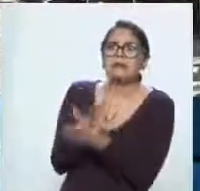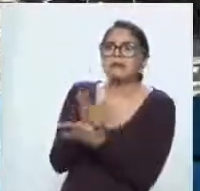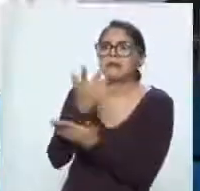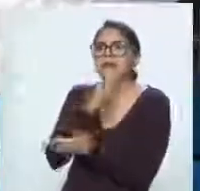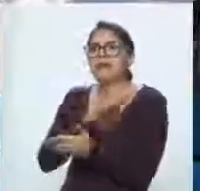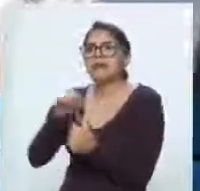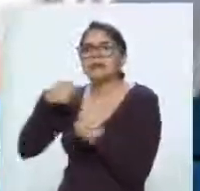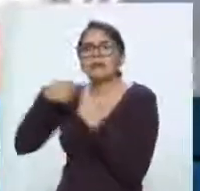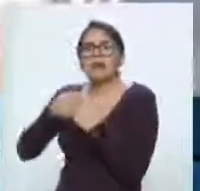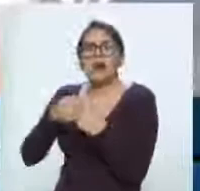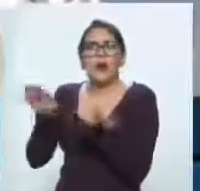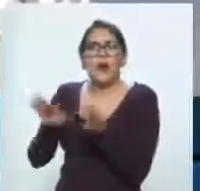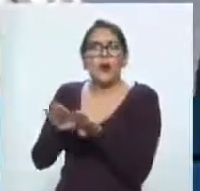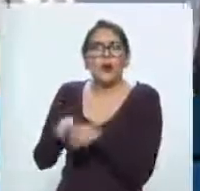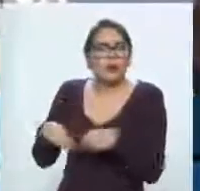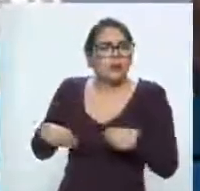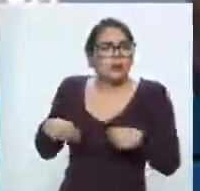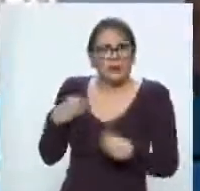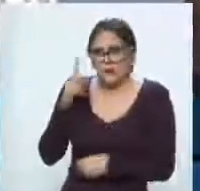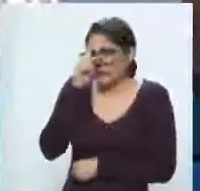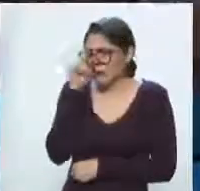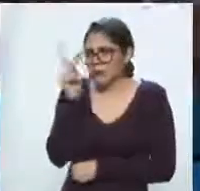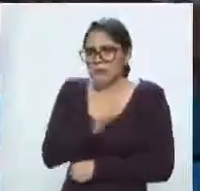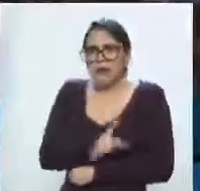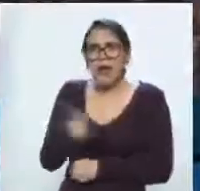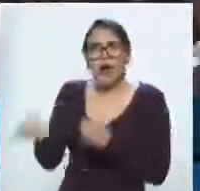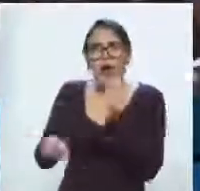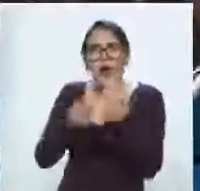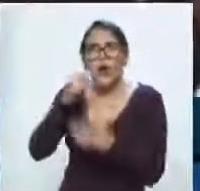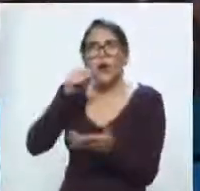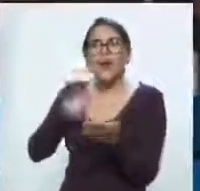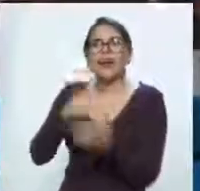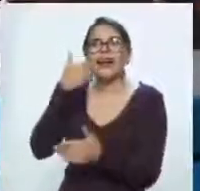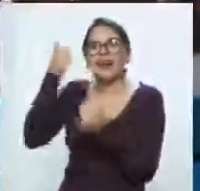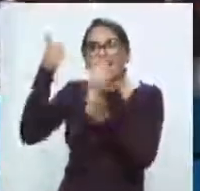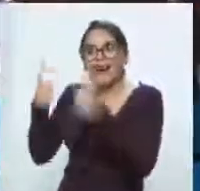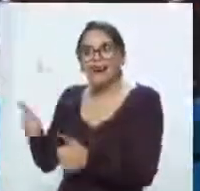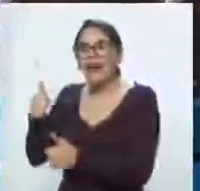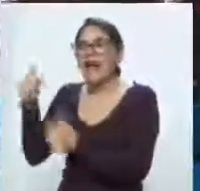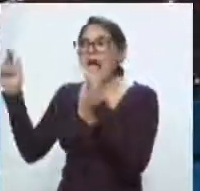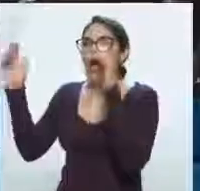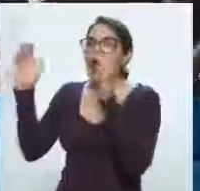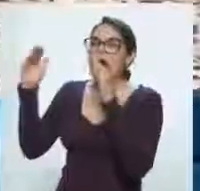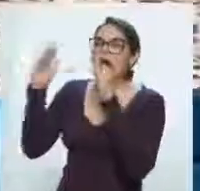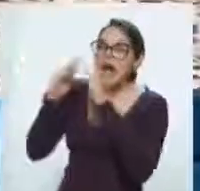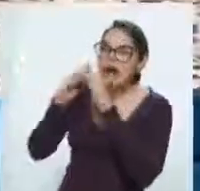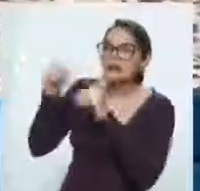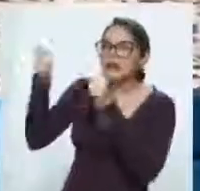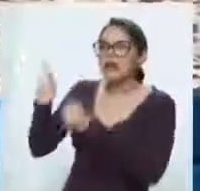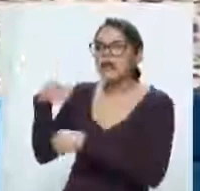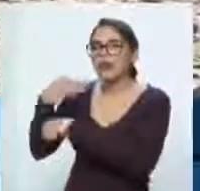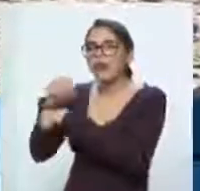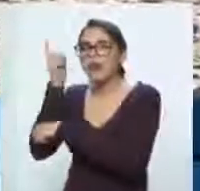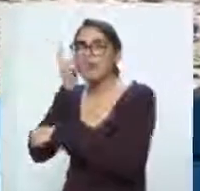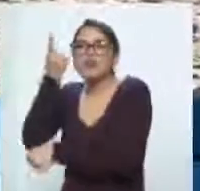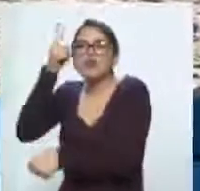muy precarias. Muchos de ellos no han tenido cabida en los albergues y son efecto de las políticas